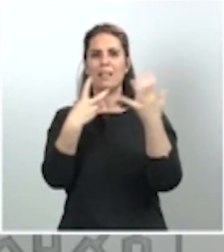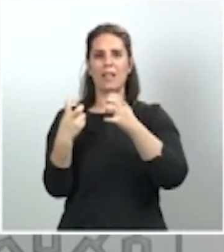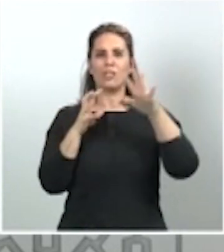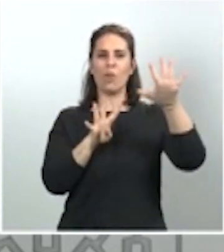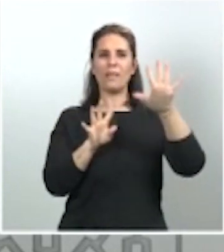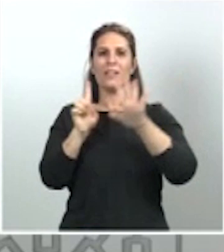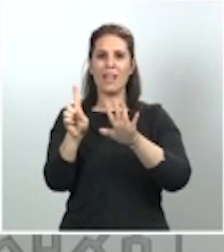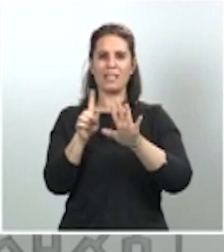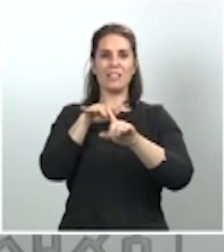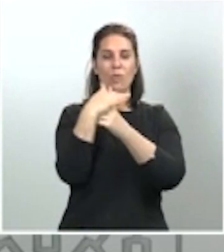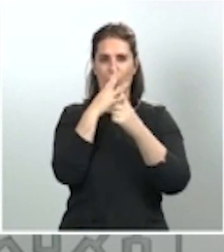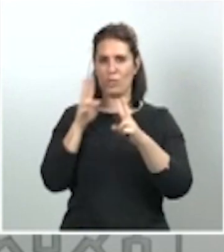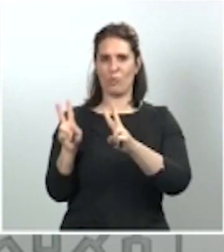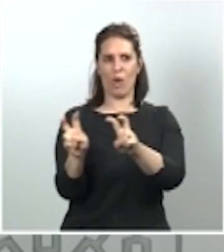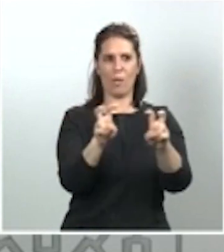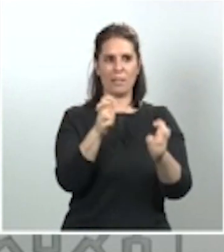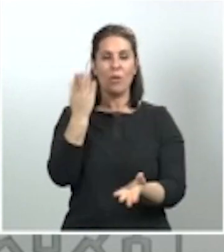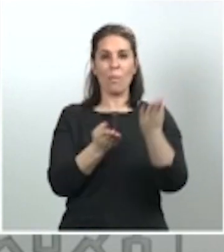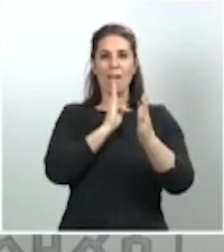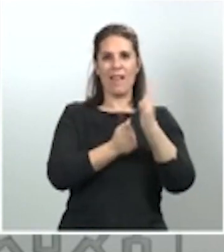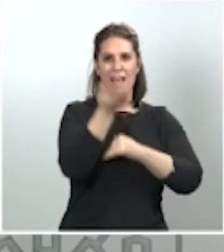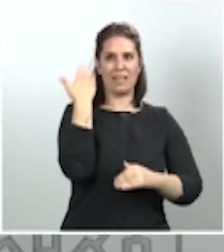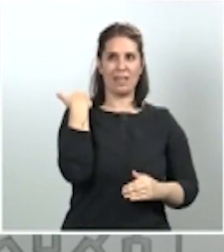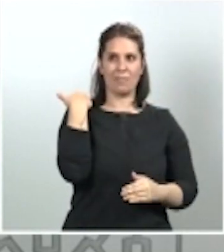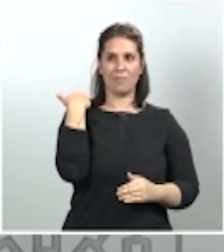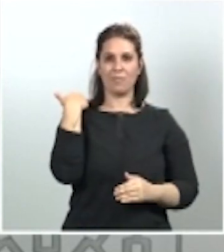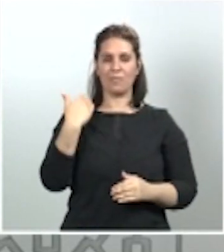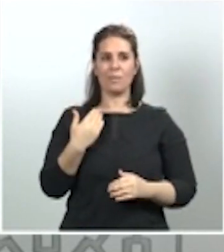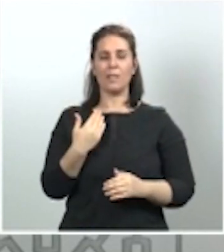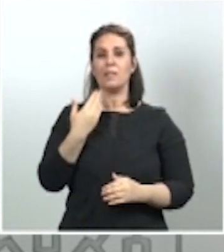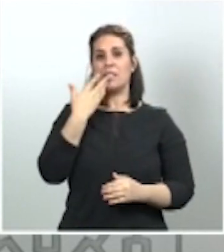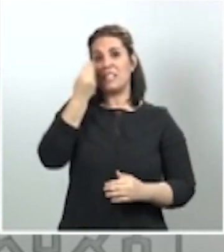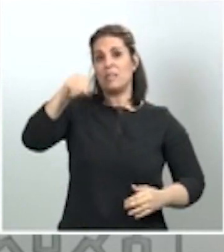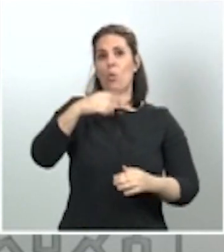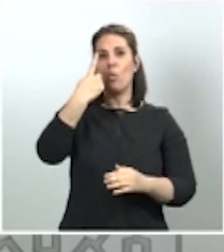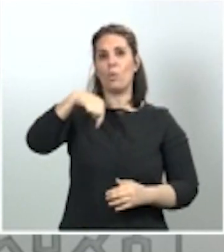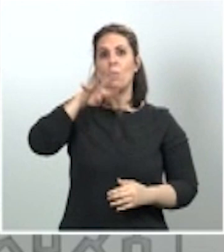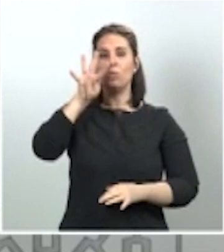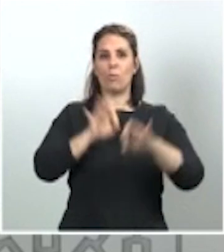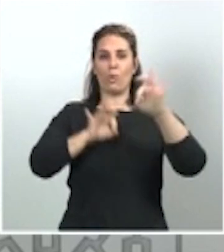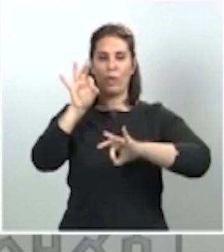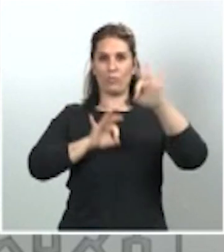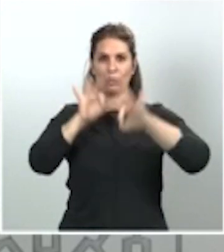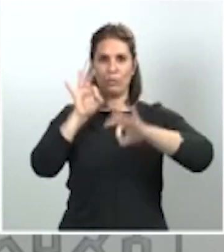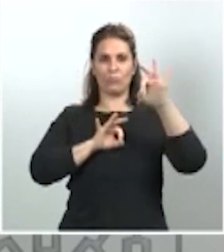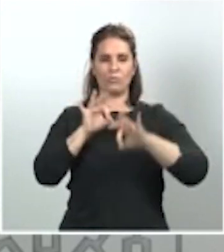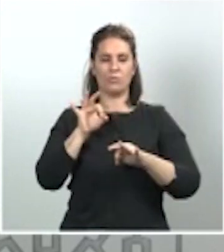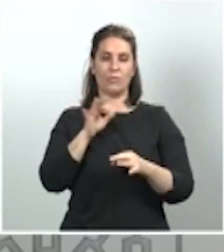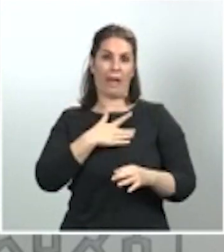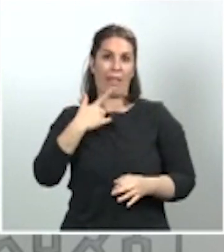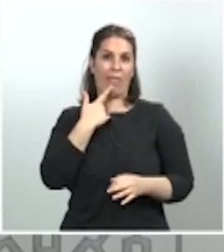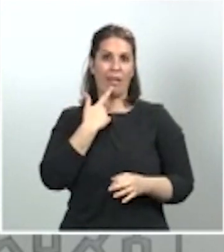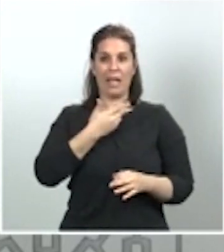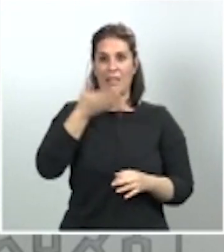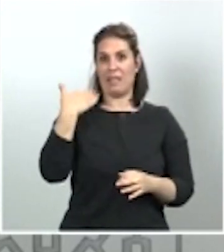nuevos respecto a ayer, lo que implica un incremento del 1,4%. Es la mejor cifra que tenemos desde hace muchas semanas.